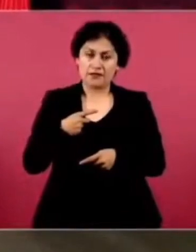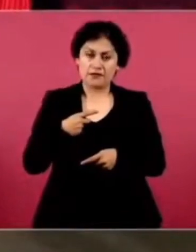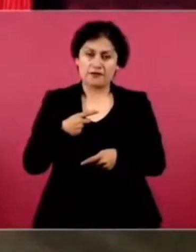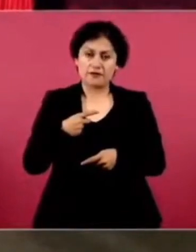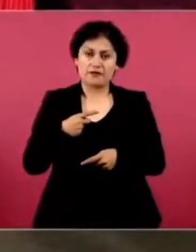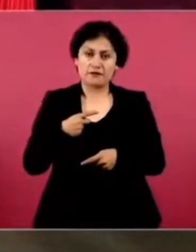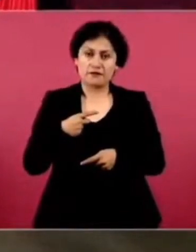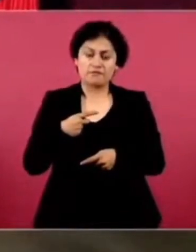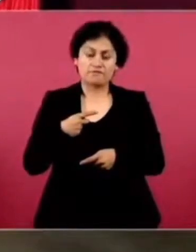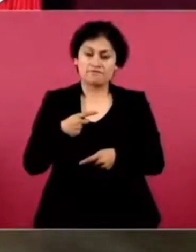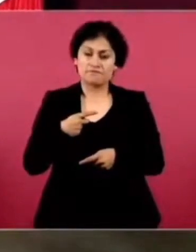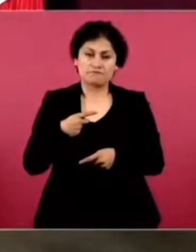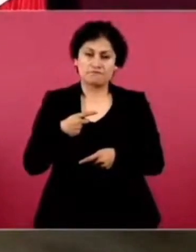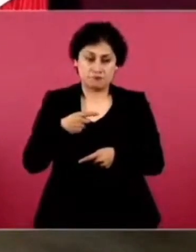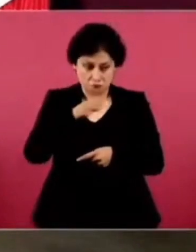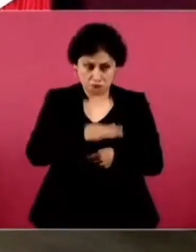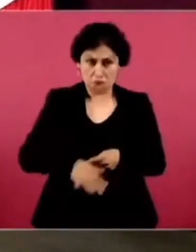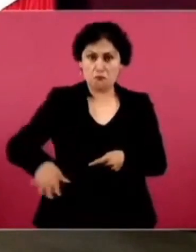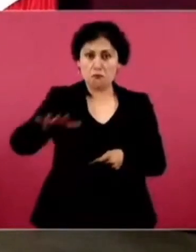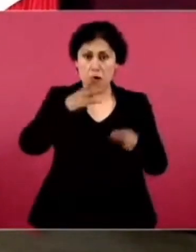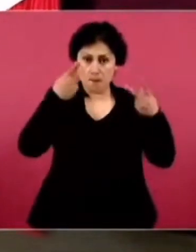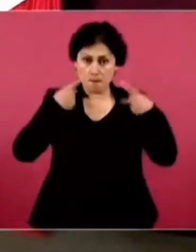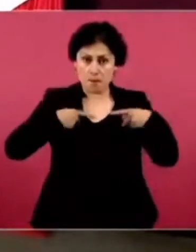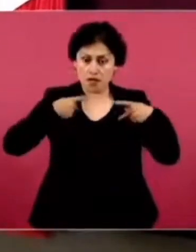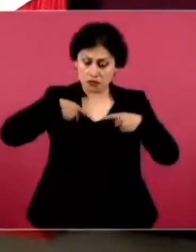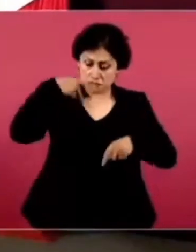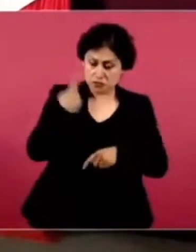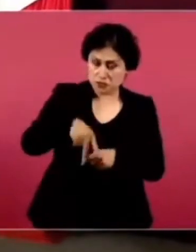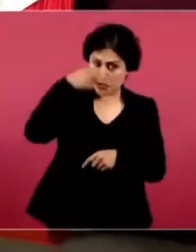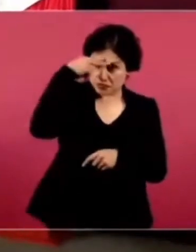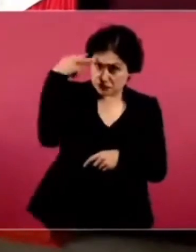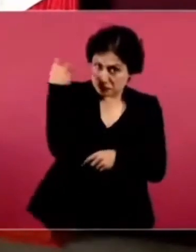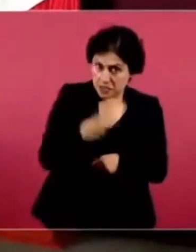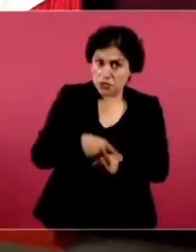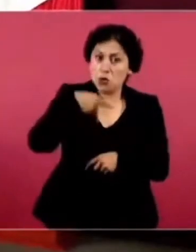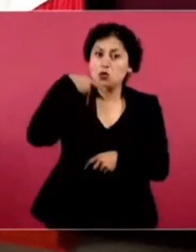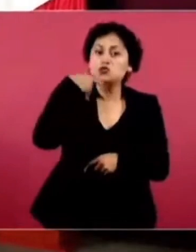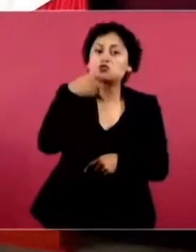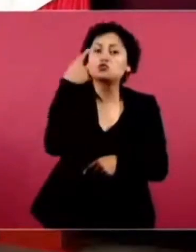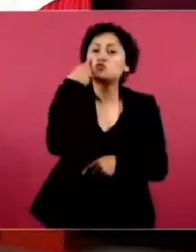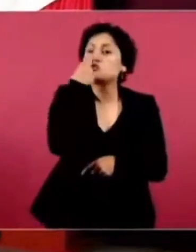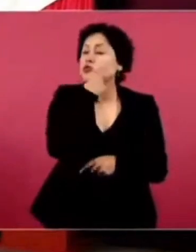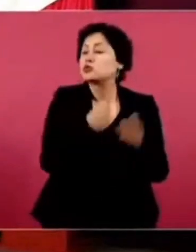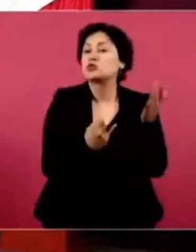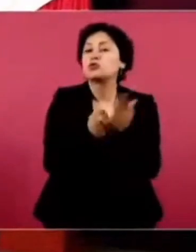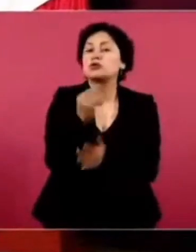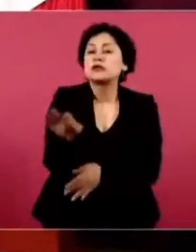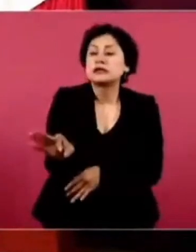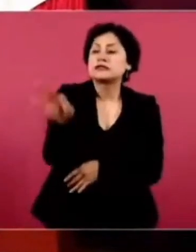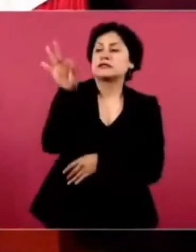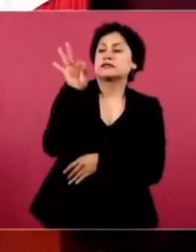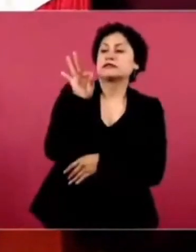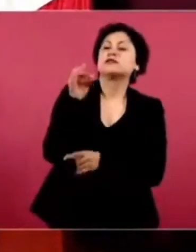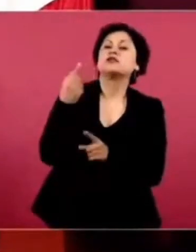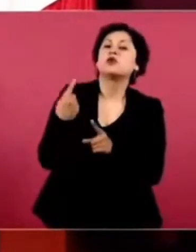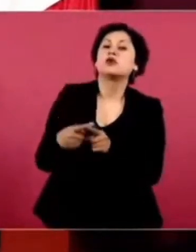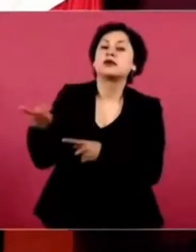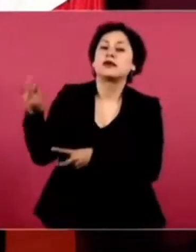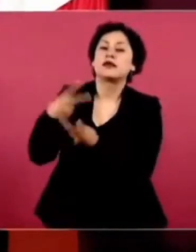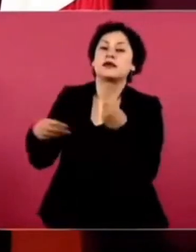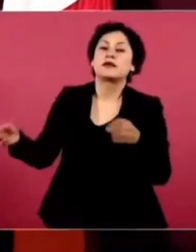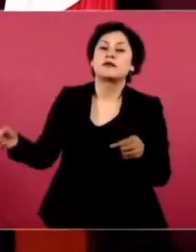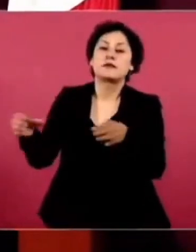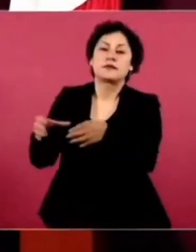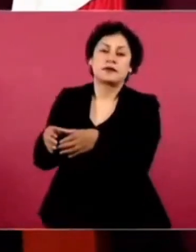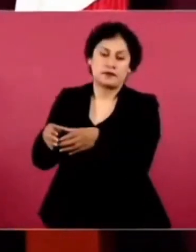Sino que los elige el pueblo. Con los requisitos. Que se pedían en la época. Del presidente